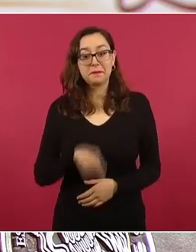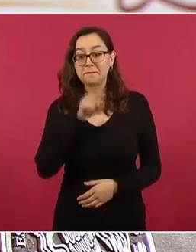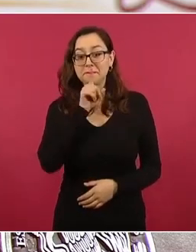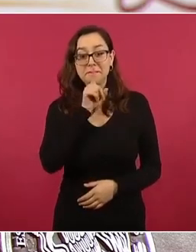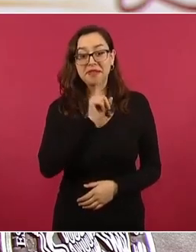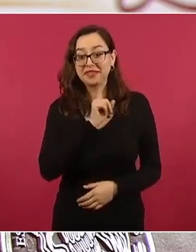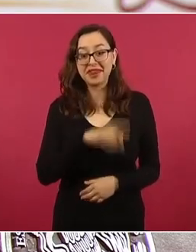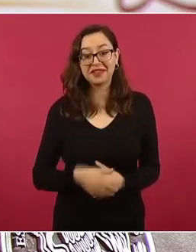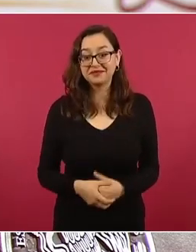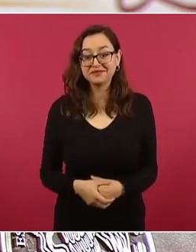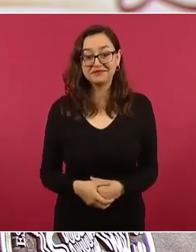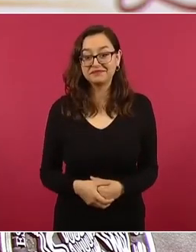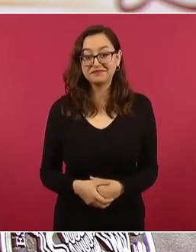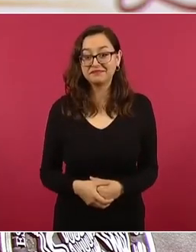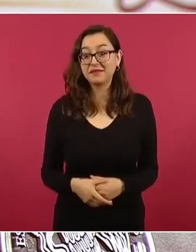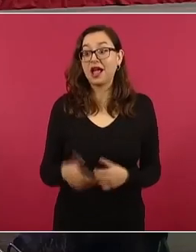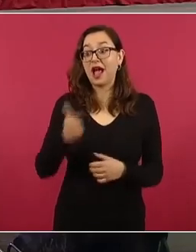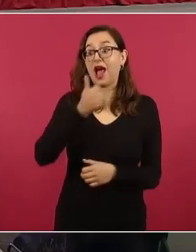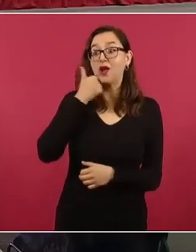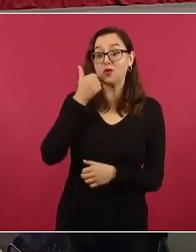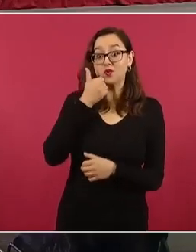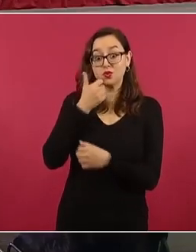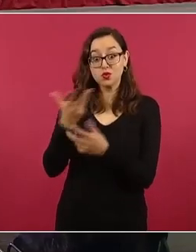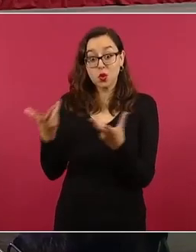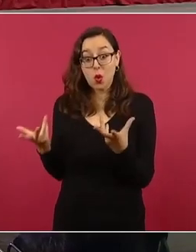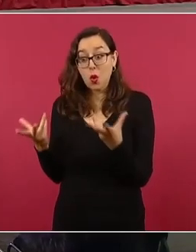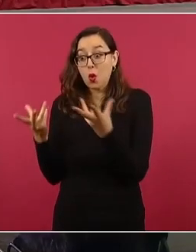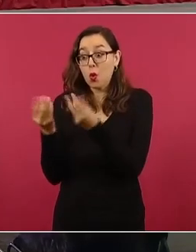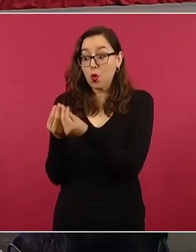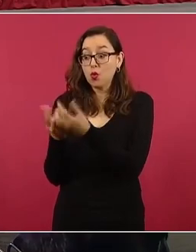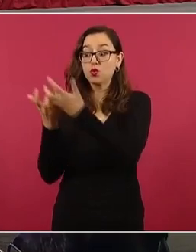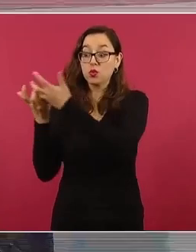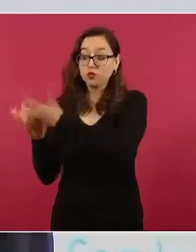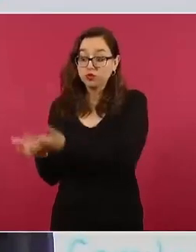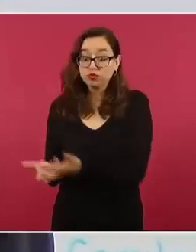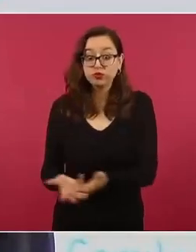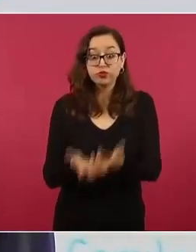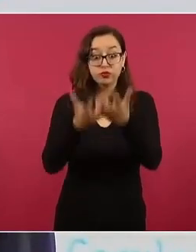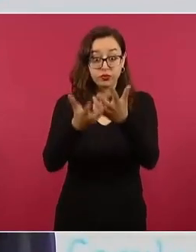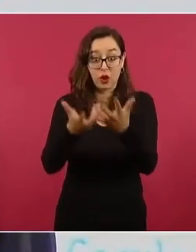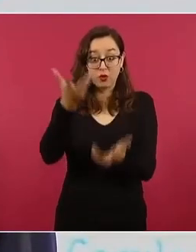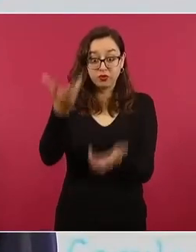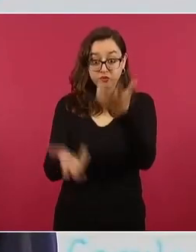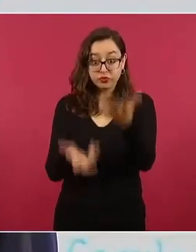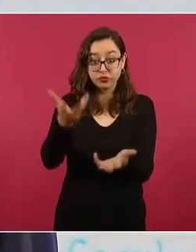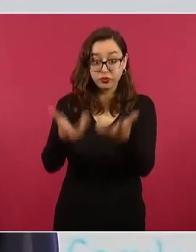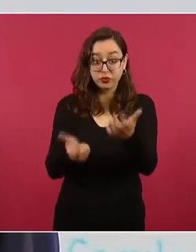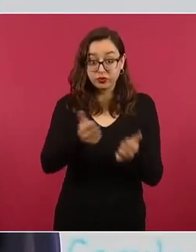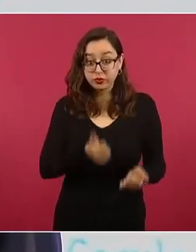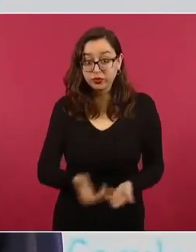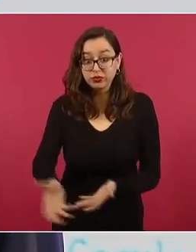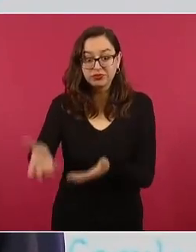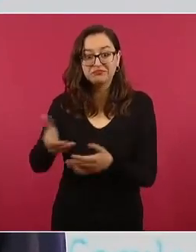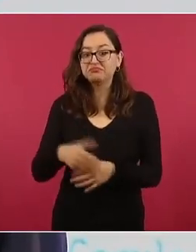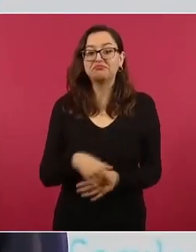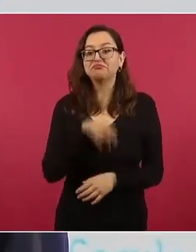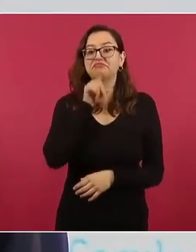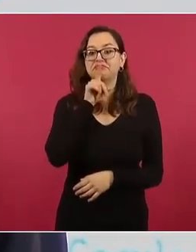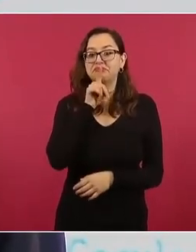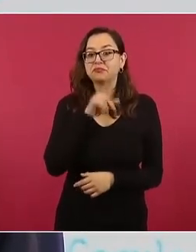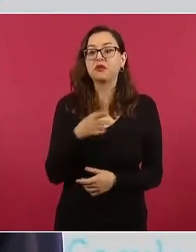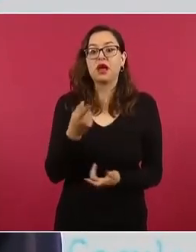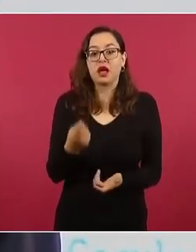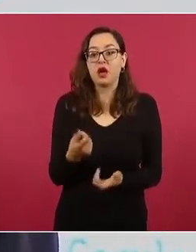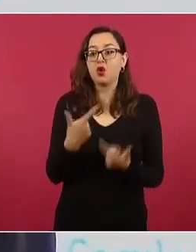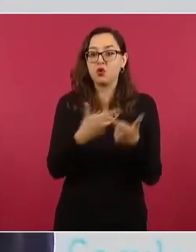estuvieron juntos, hubo un operativo especial que dispersó a los estudiantes en distintas regiones del perímetro de Iguala y